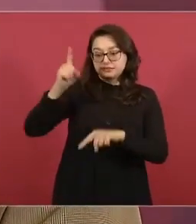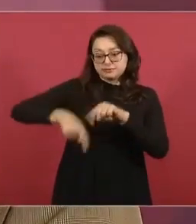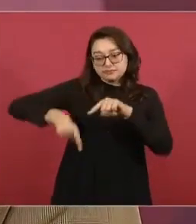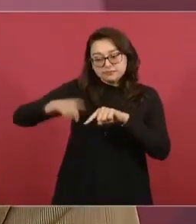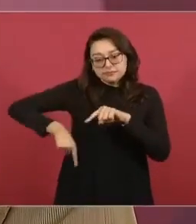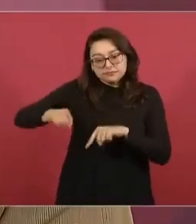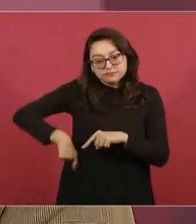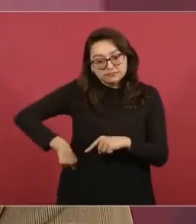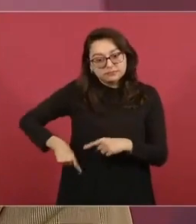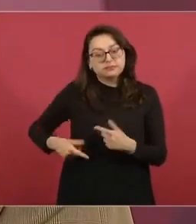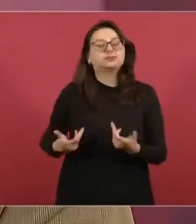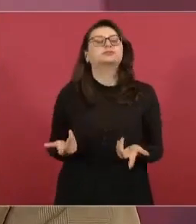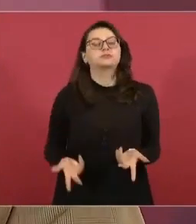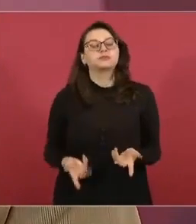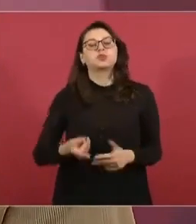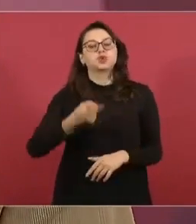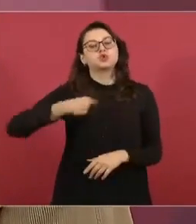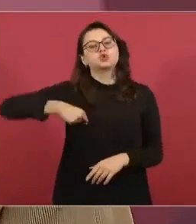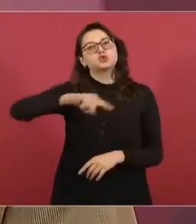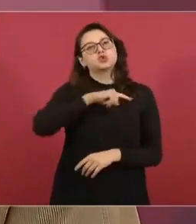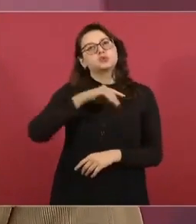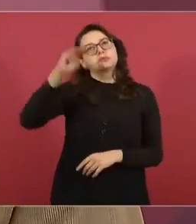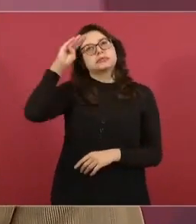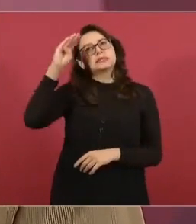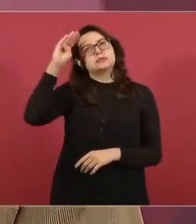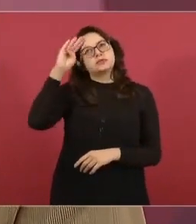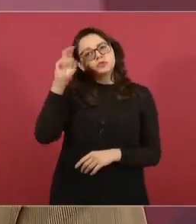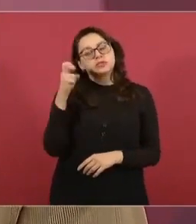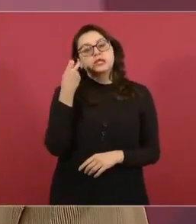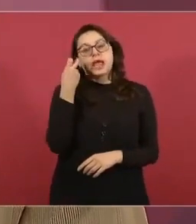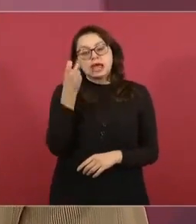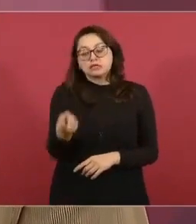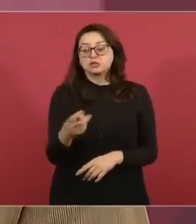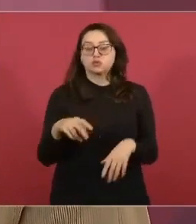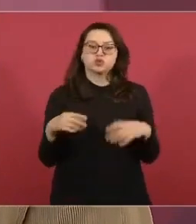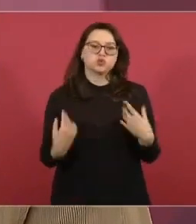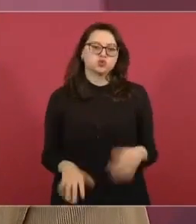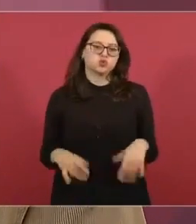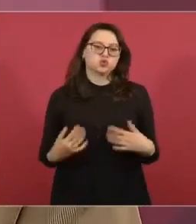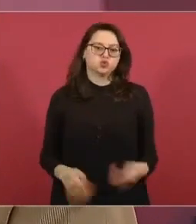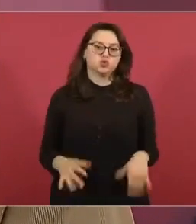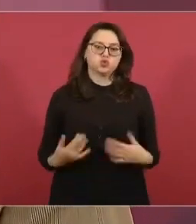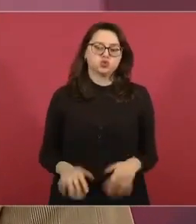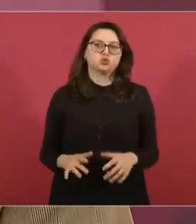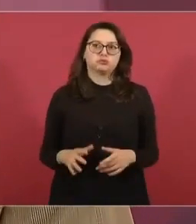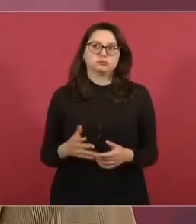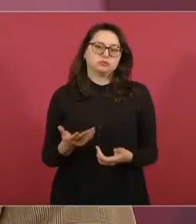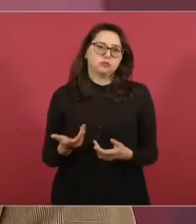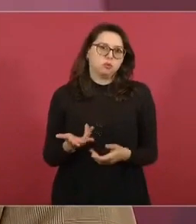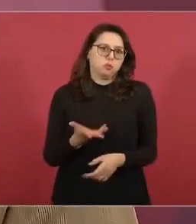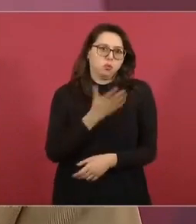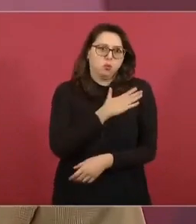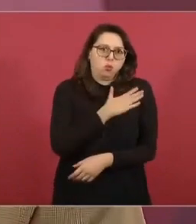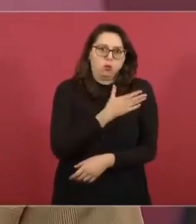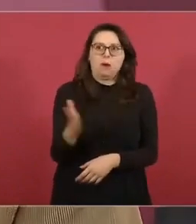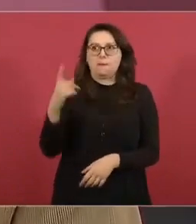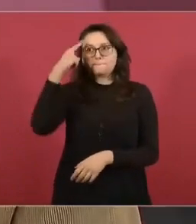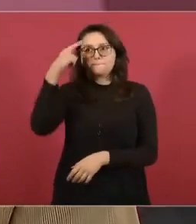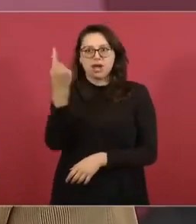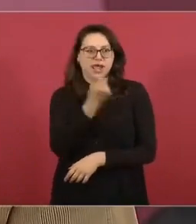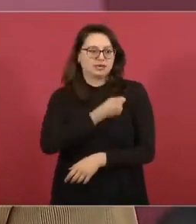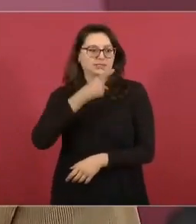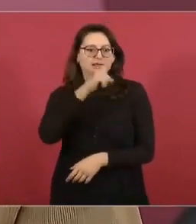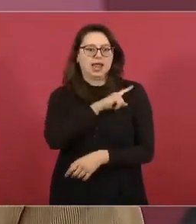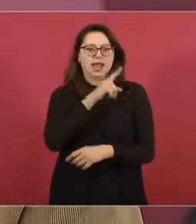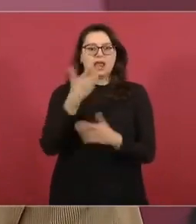consideramos que esto es una política pública de gran impacto el impacto lo vamos a ver en los próximos tal vez 5 a 10